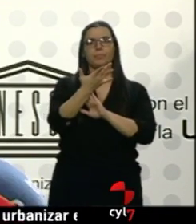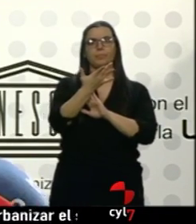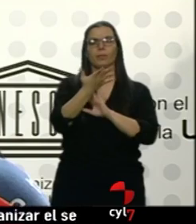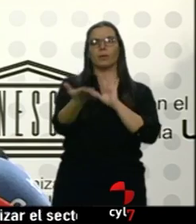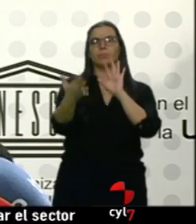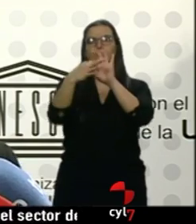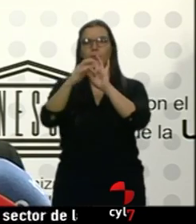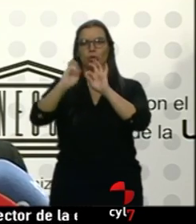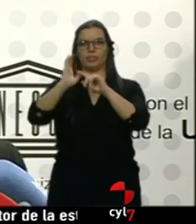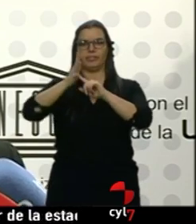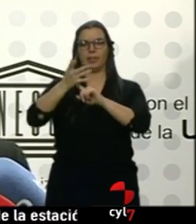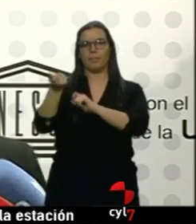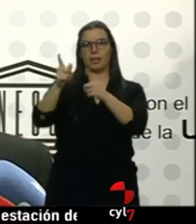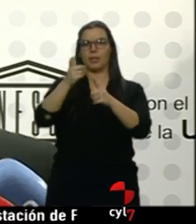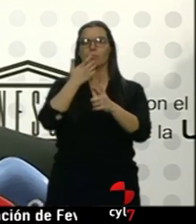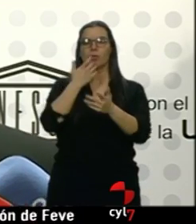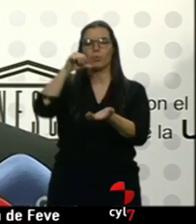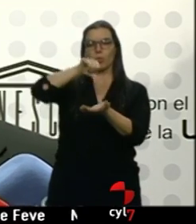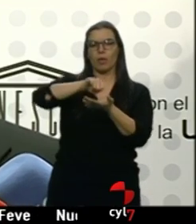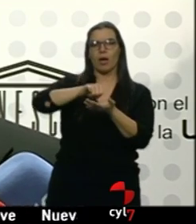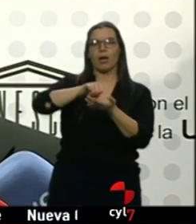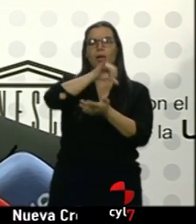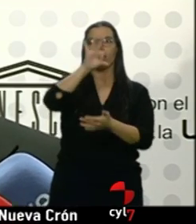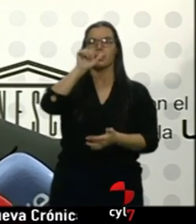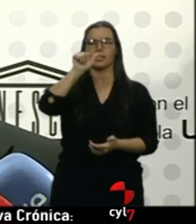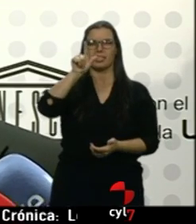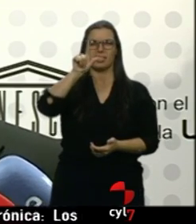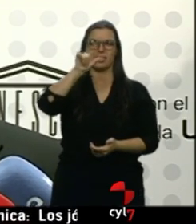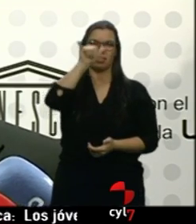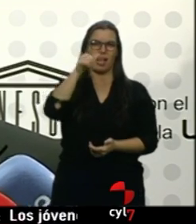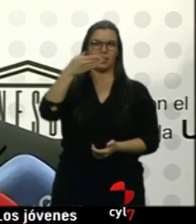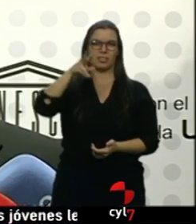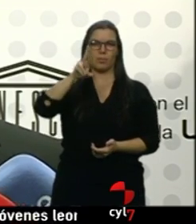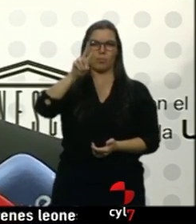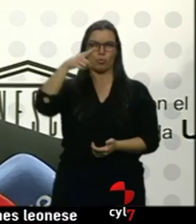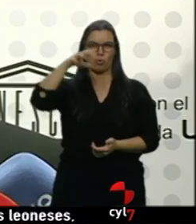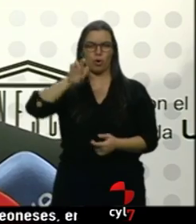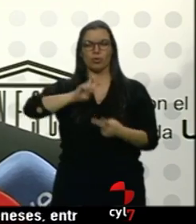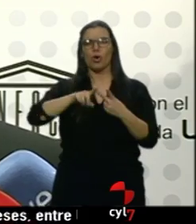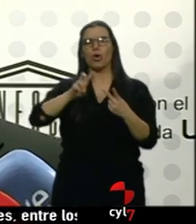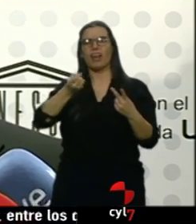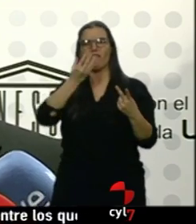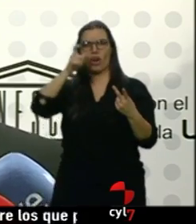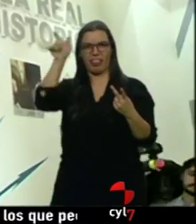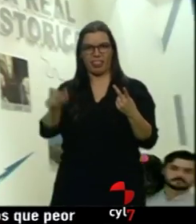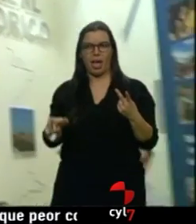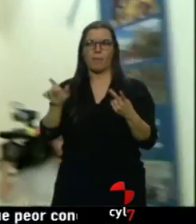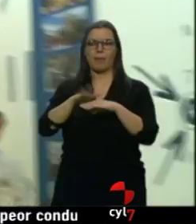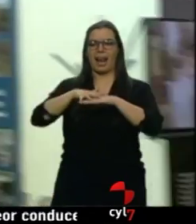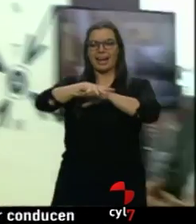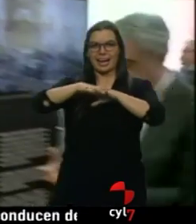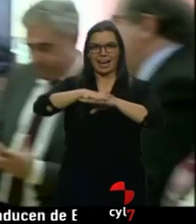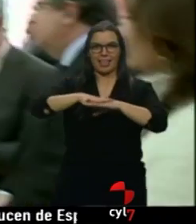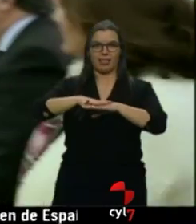refiriendo por ejemplo a la de una ciudad de Salzburgo a la ciudad de Florencia de una red europea de ferias del patrimonio además